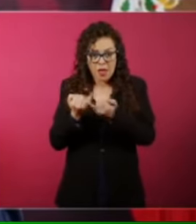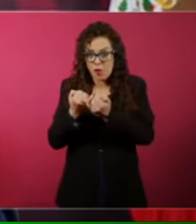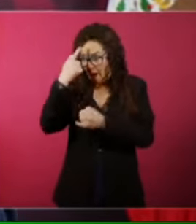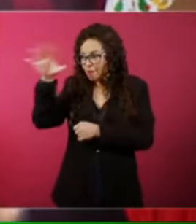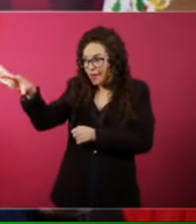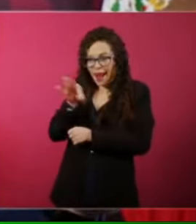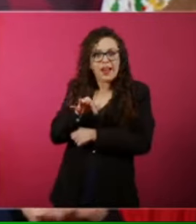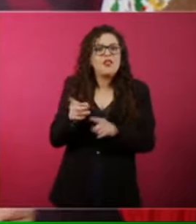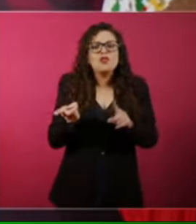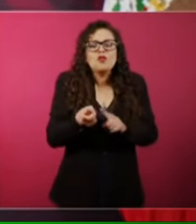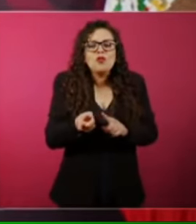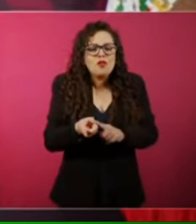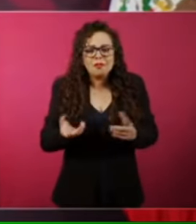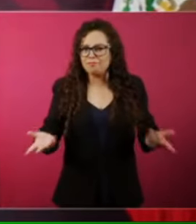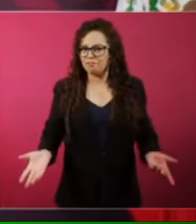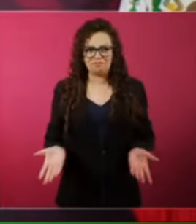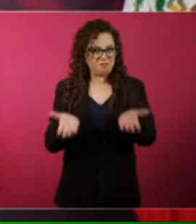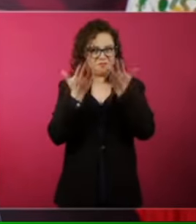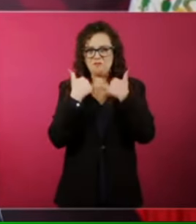¿Dónde los?